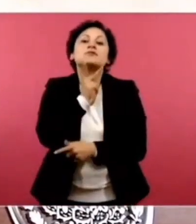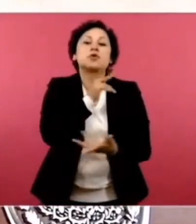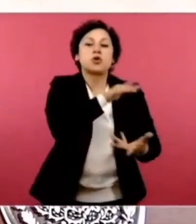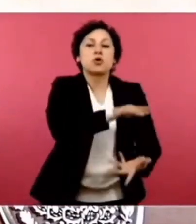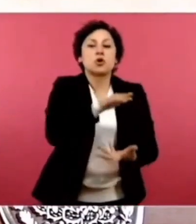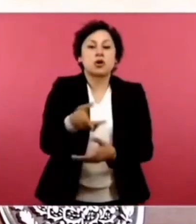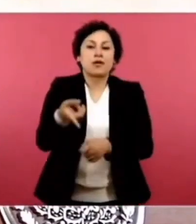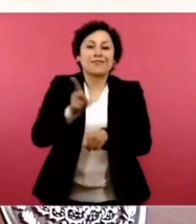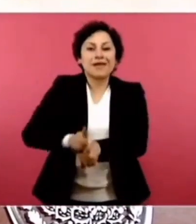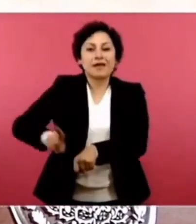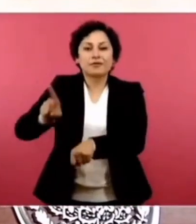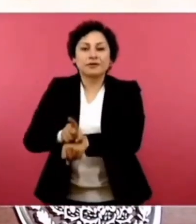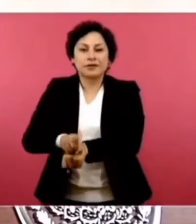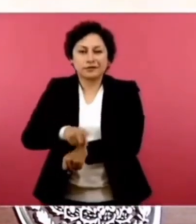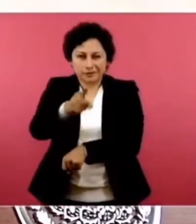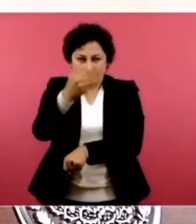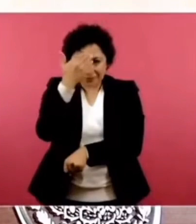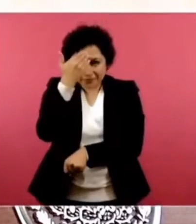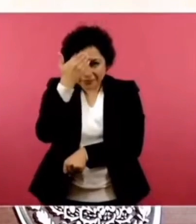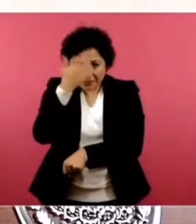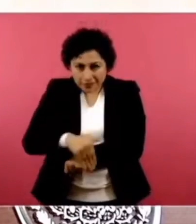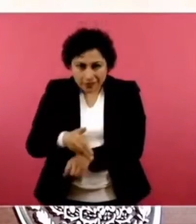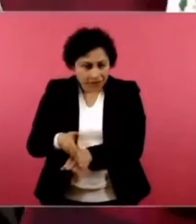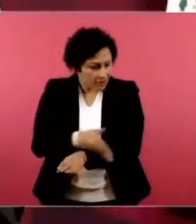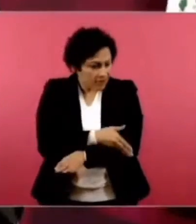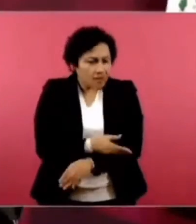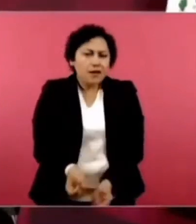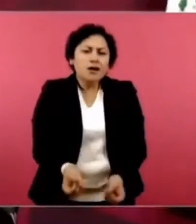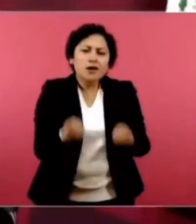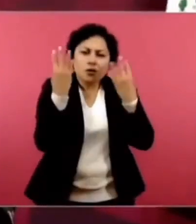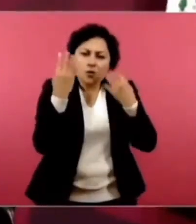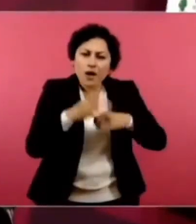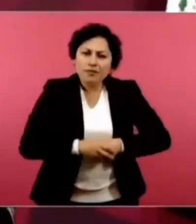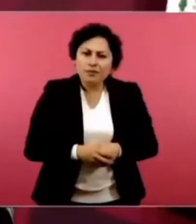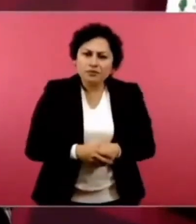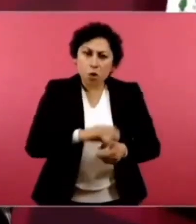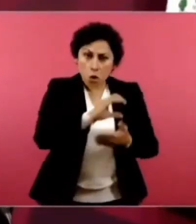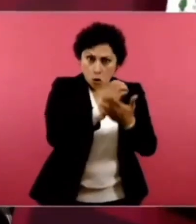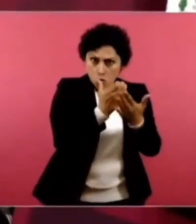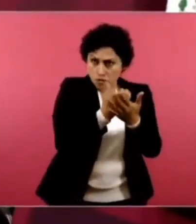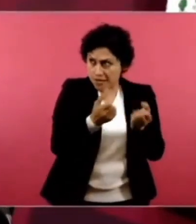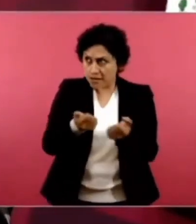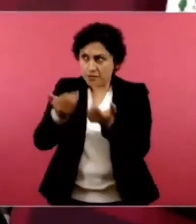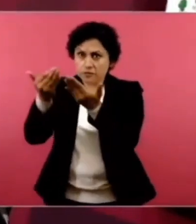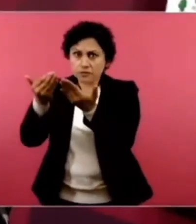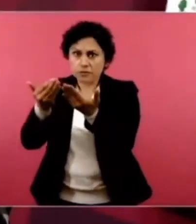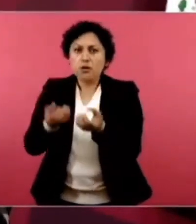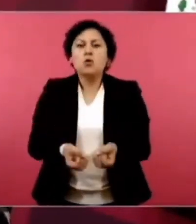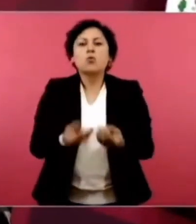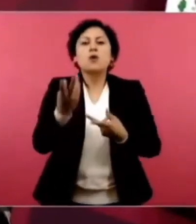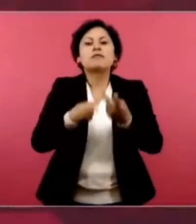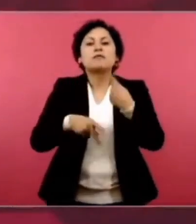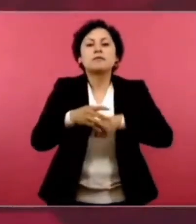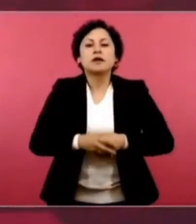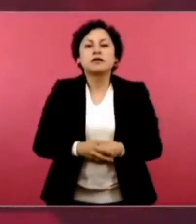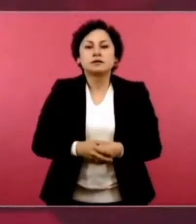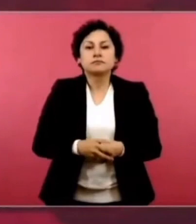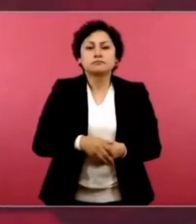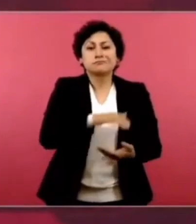cuántos barriles diarios se producen con esos contratos? 40 mil